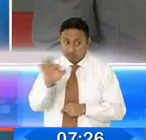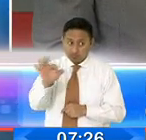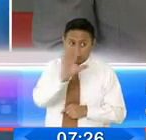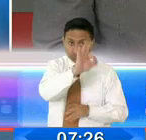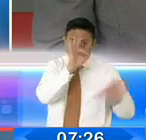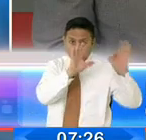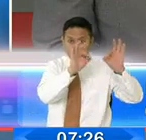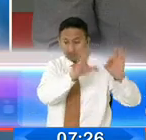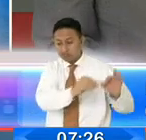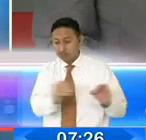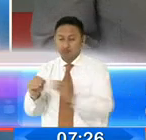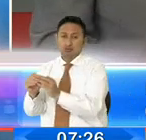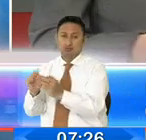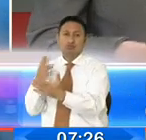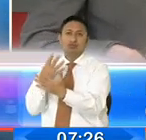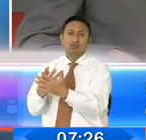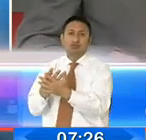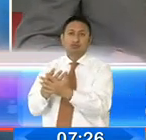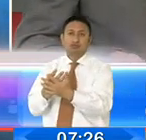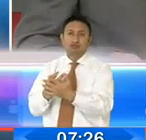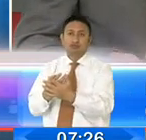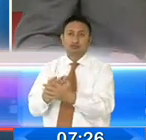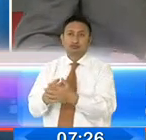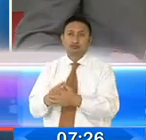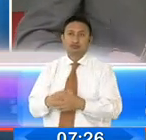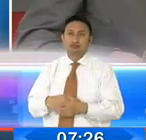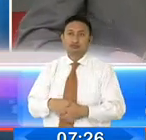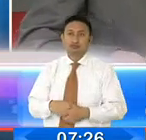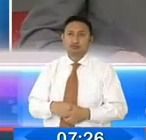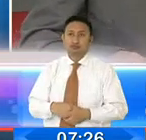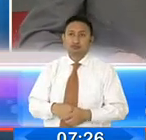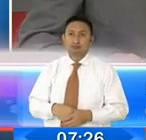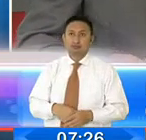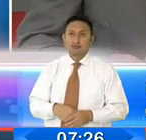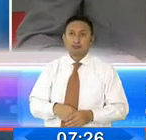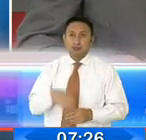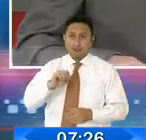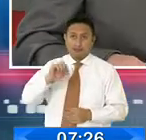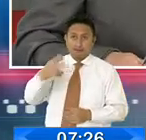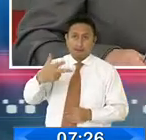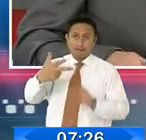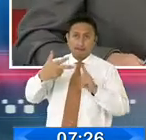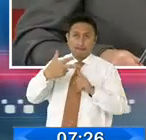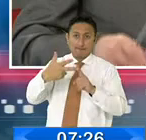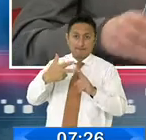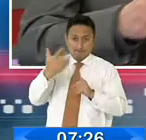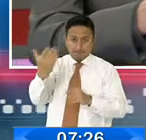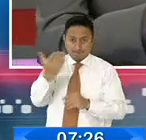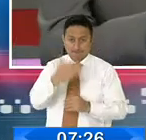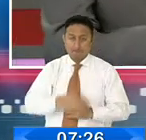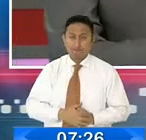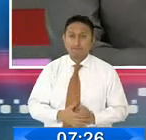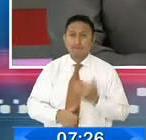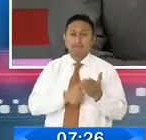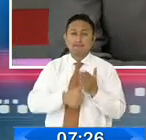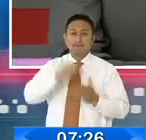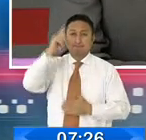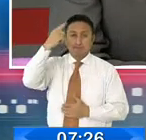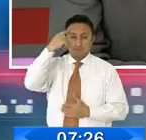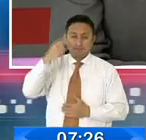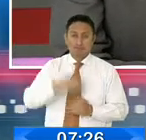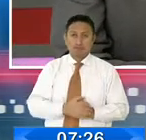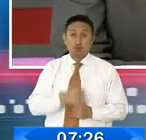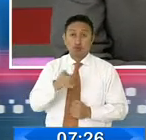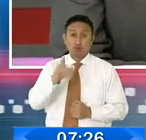retirarlos de la protesta pacífica. En el asambleísta, veamos la tercera parte de esta entrevista a la ministra María Paula